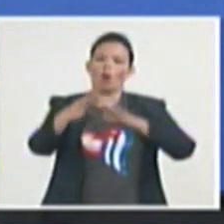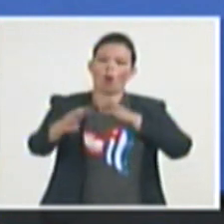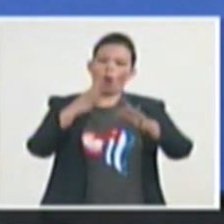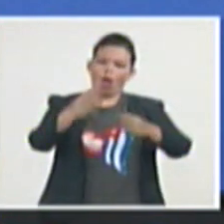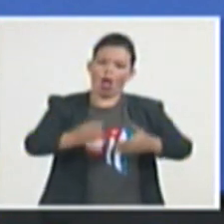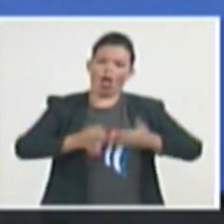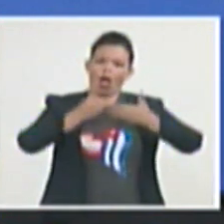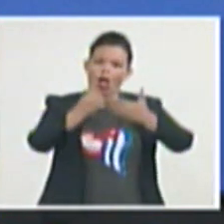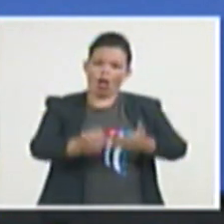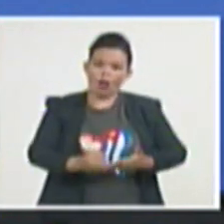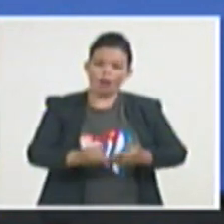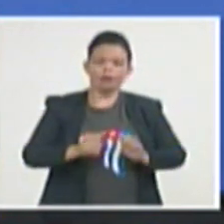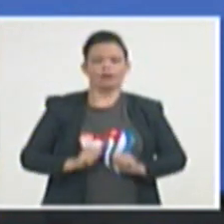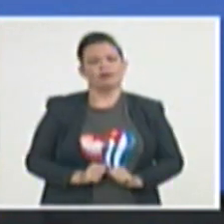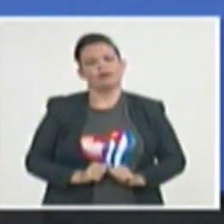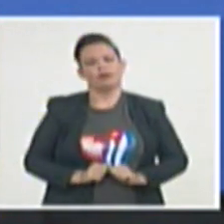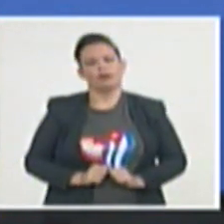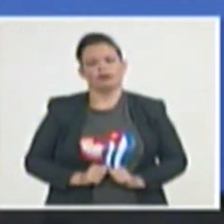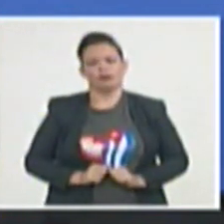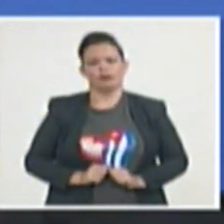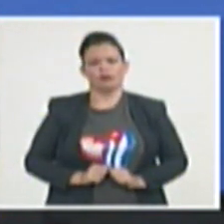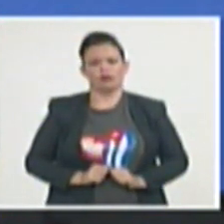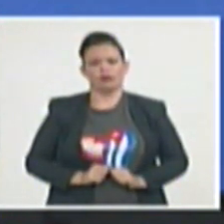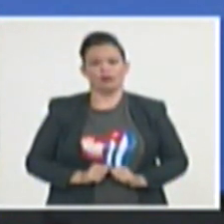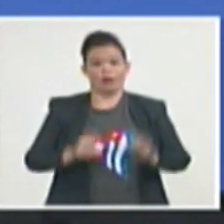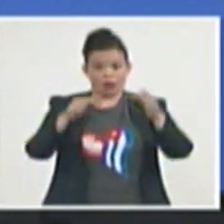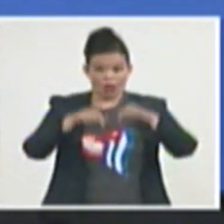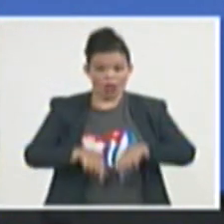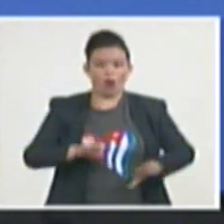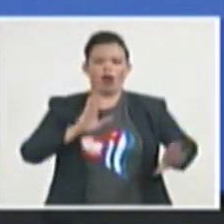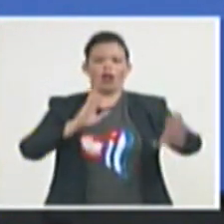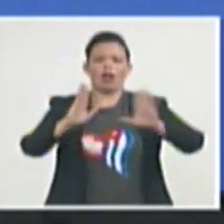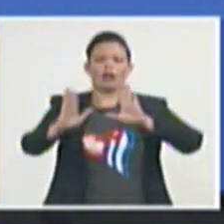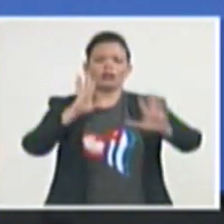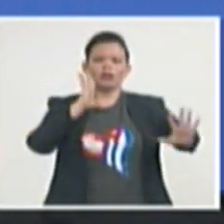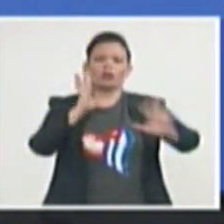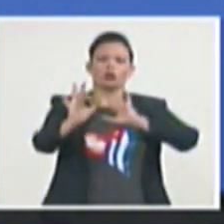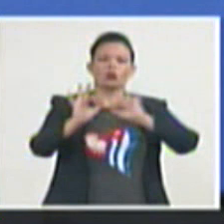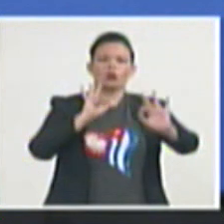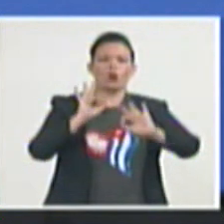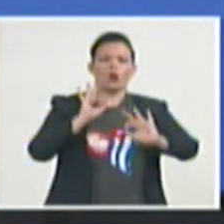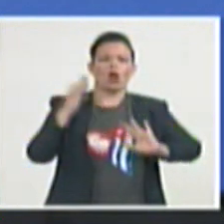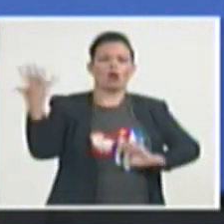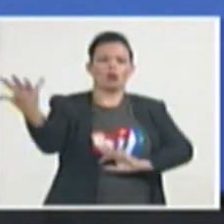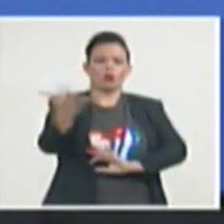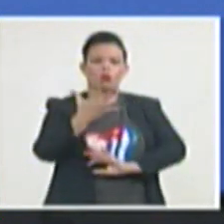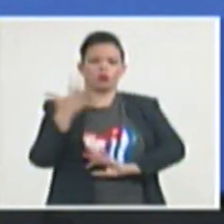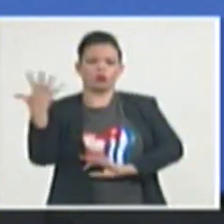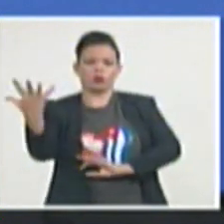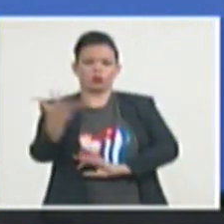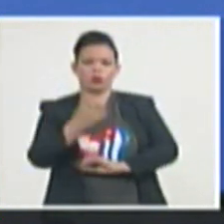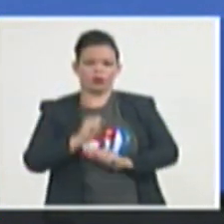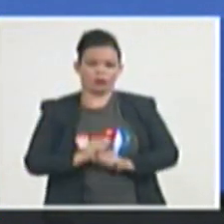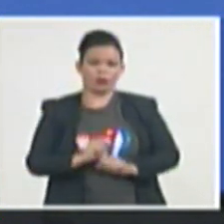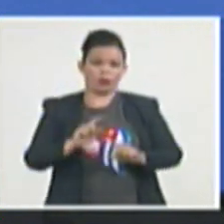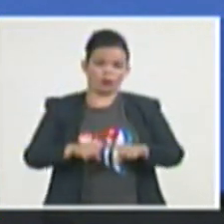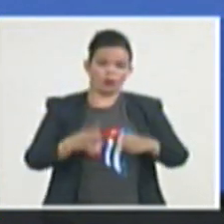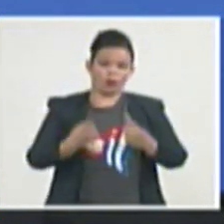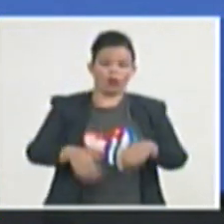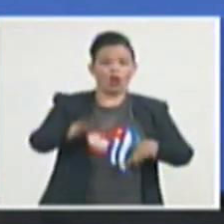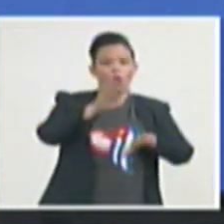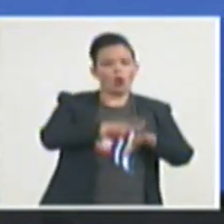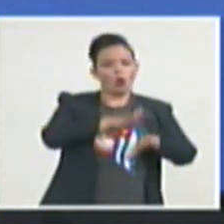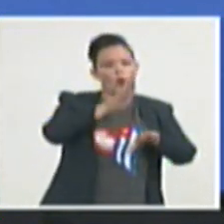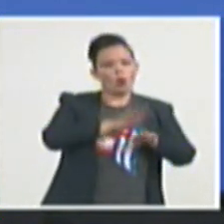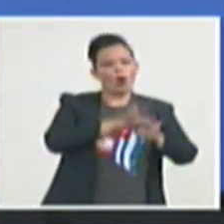posibilidad exista. Es hora de detener la destrucción del medio ambiente causada por los irracionales patrones de producción